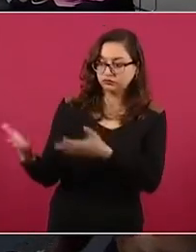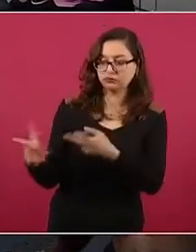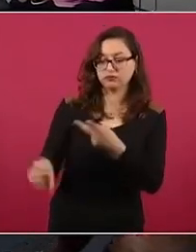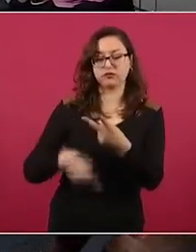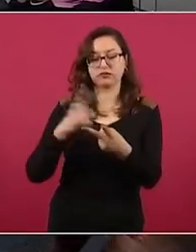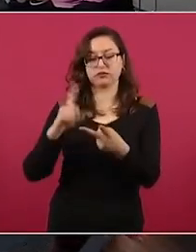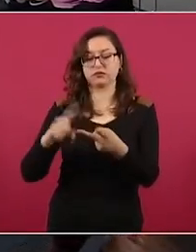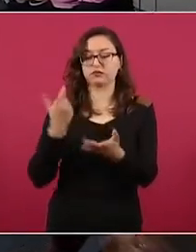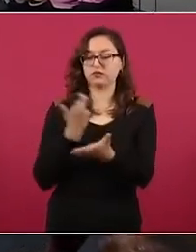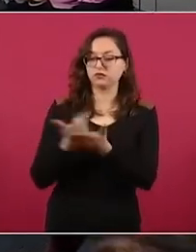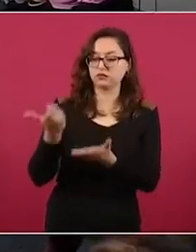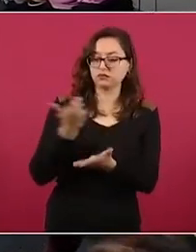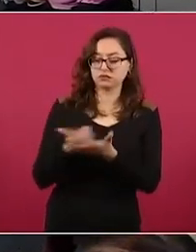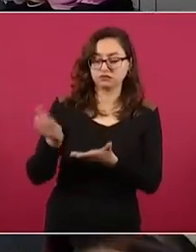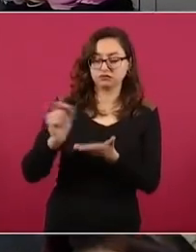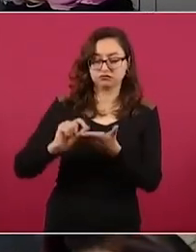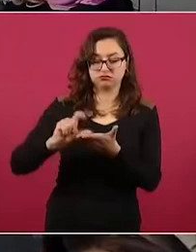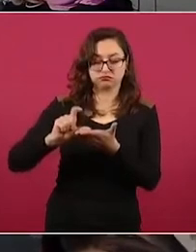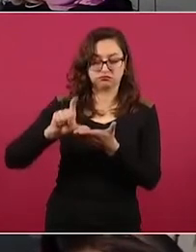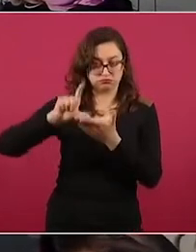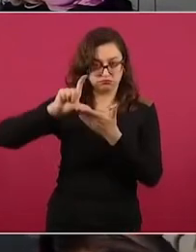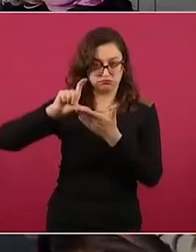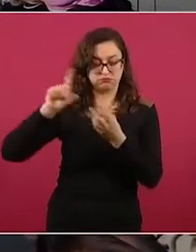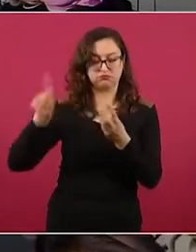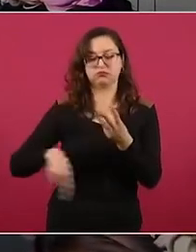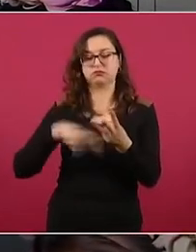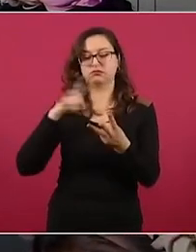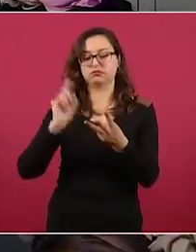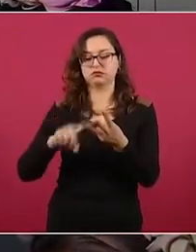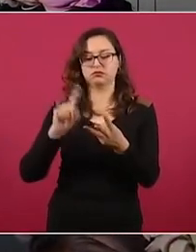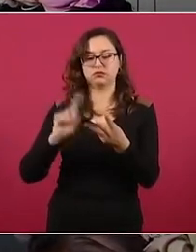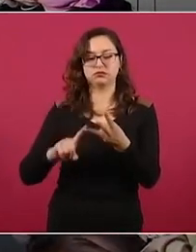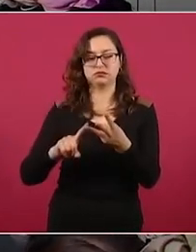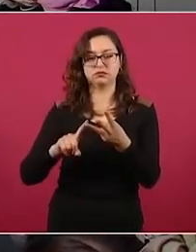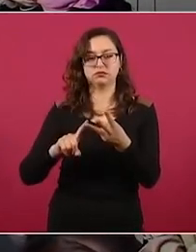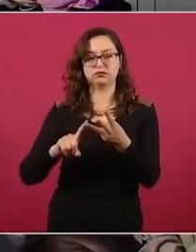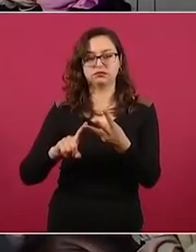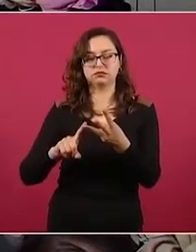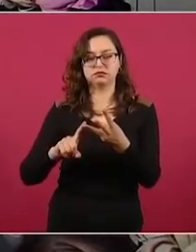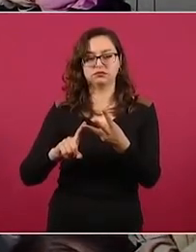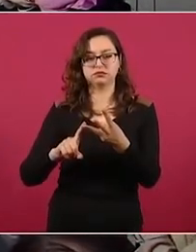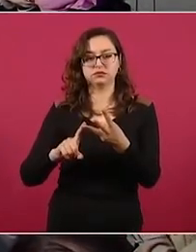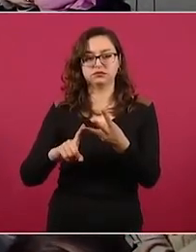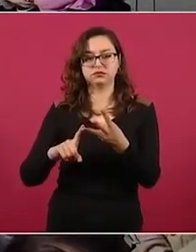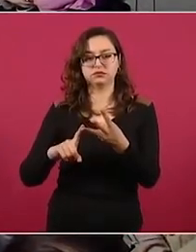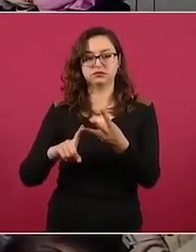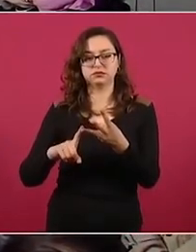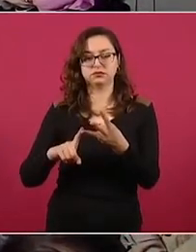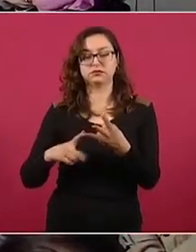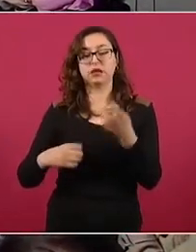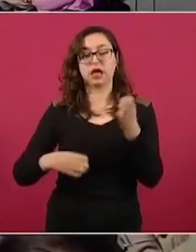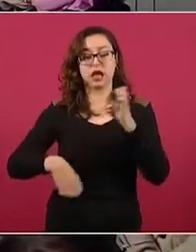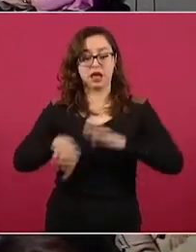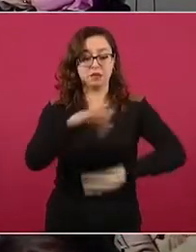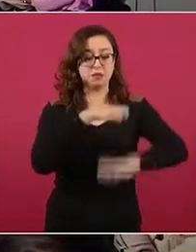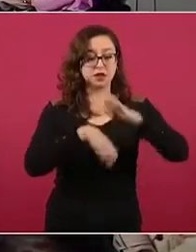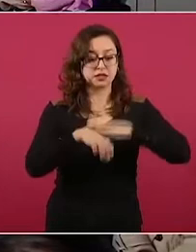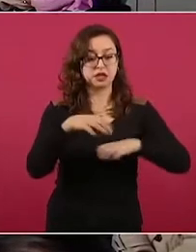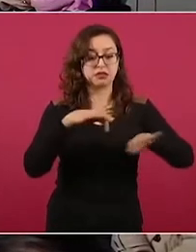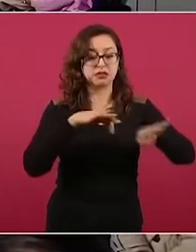el incremento en el reparto de utilidades